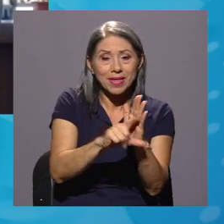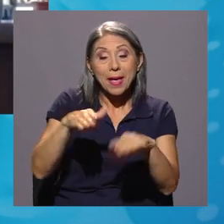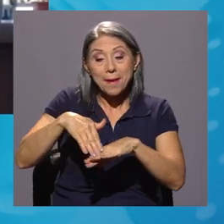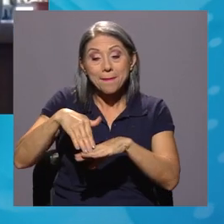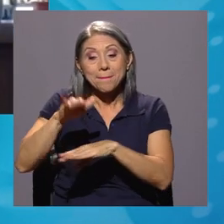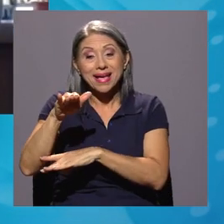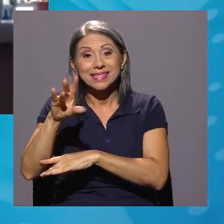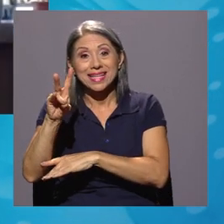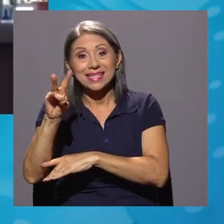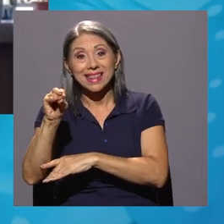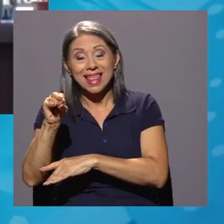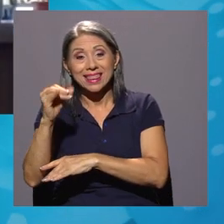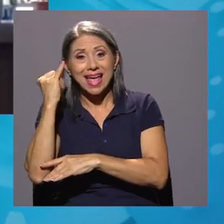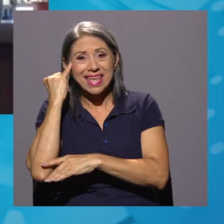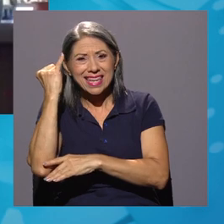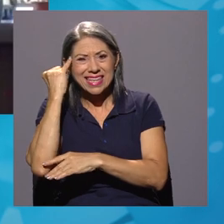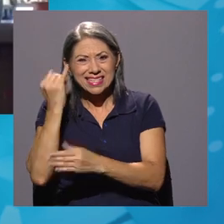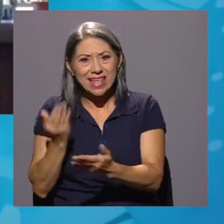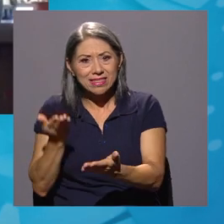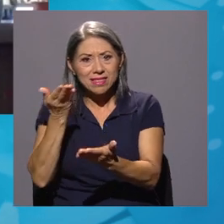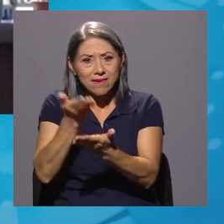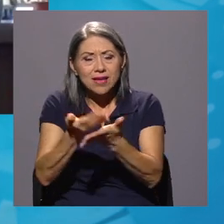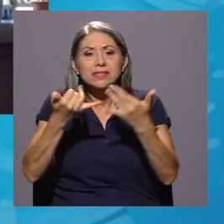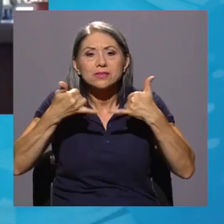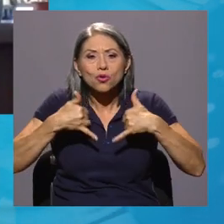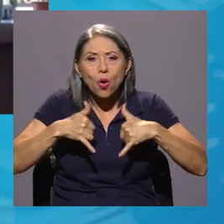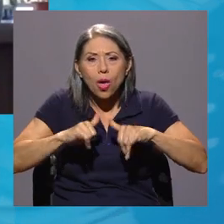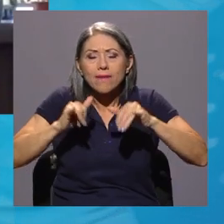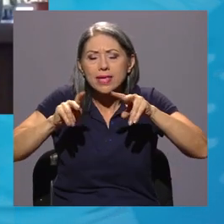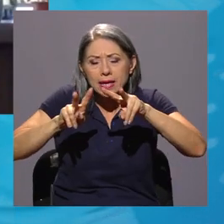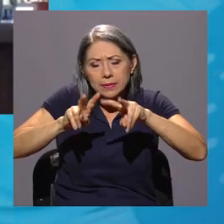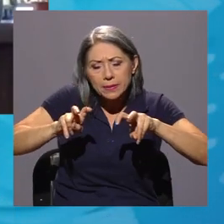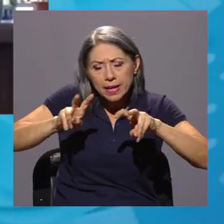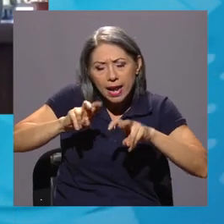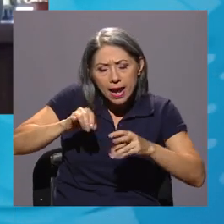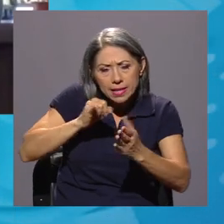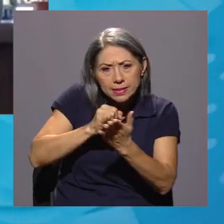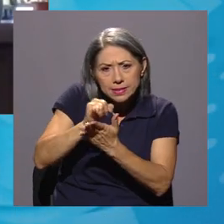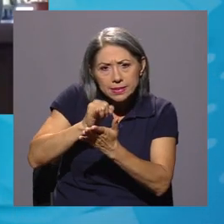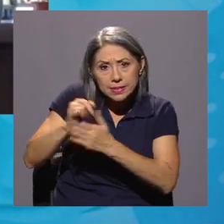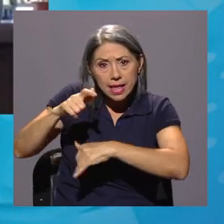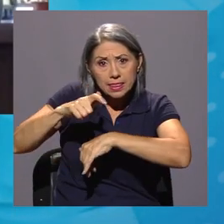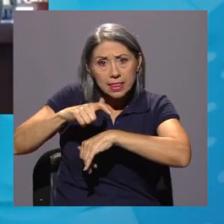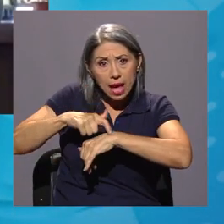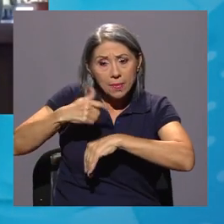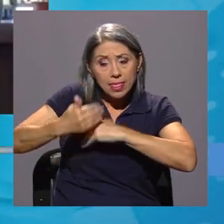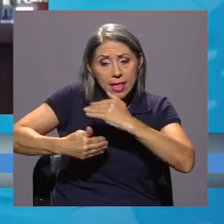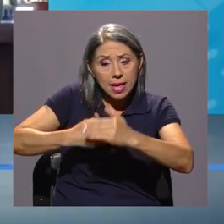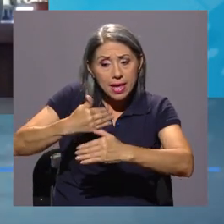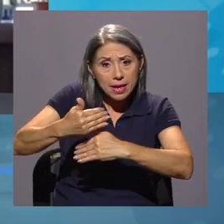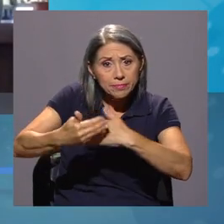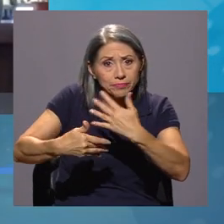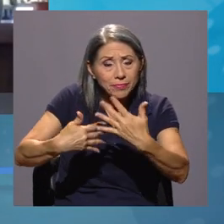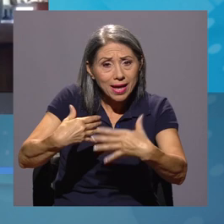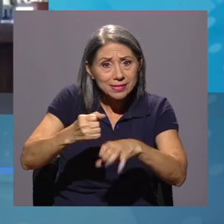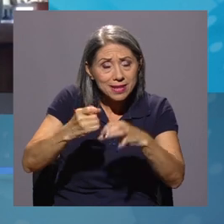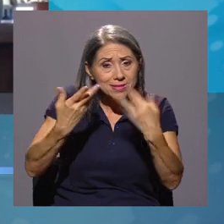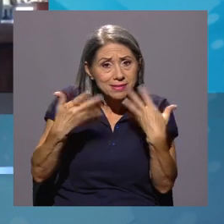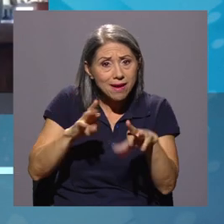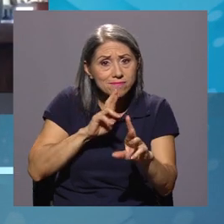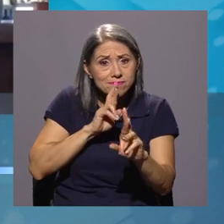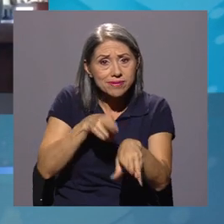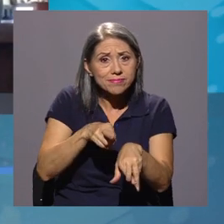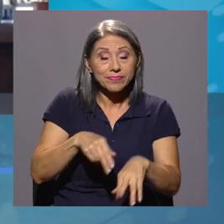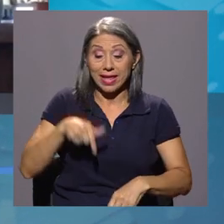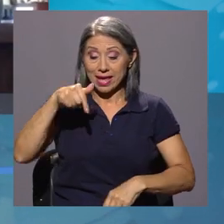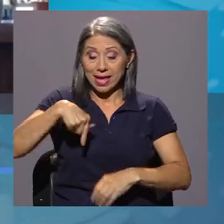de 70 iniciativas están todavía en análisis y en etapa de elaboración del dictamen. En